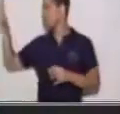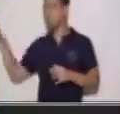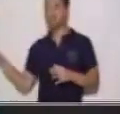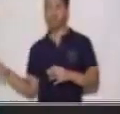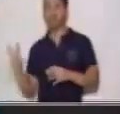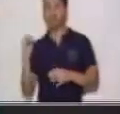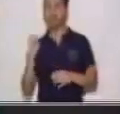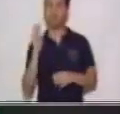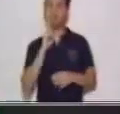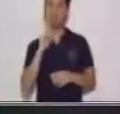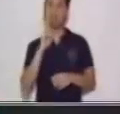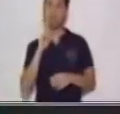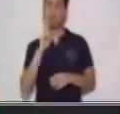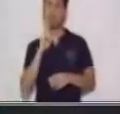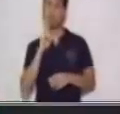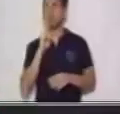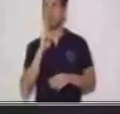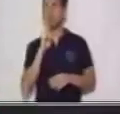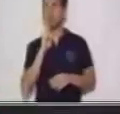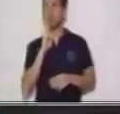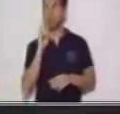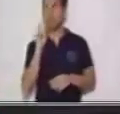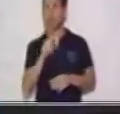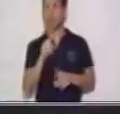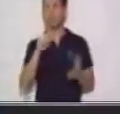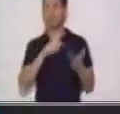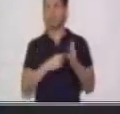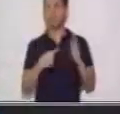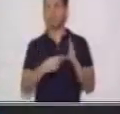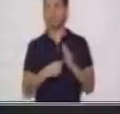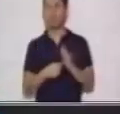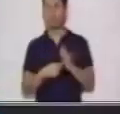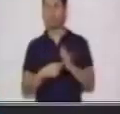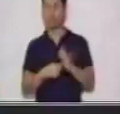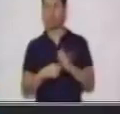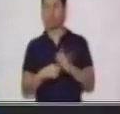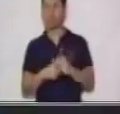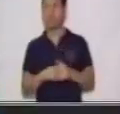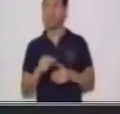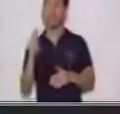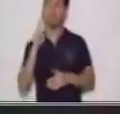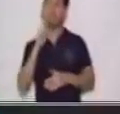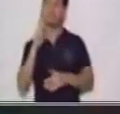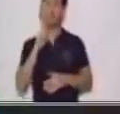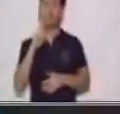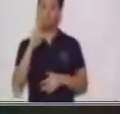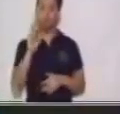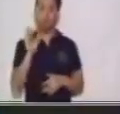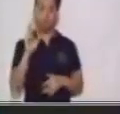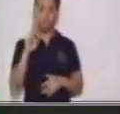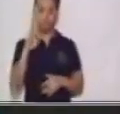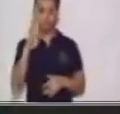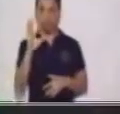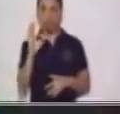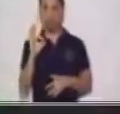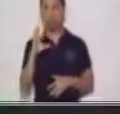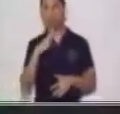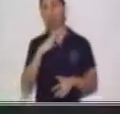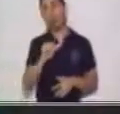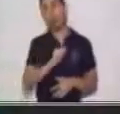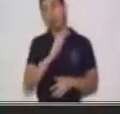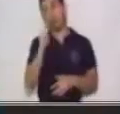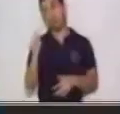verbales son del significado del verbo. Hay otras formas